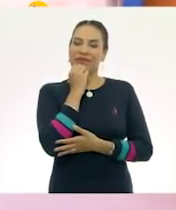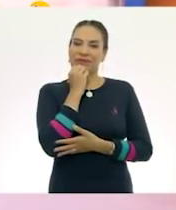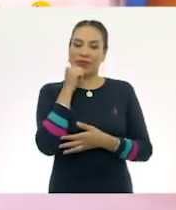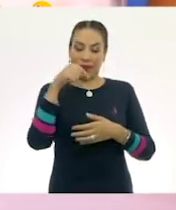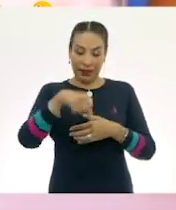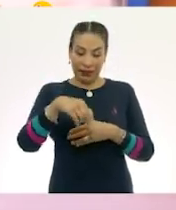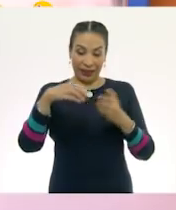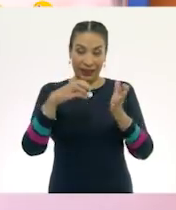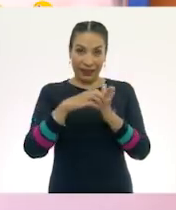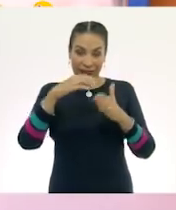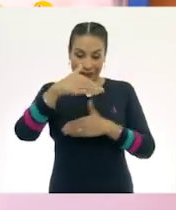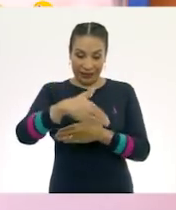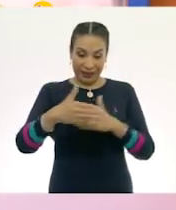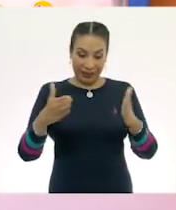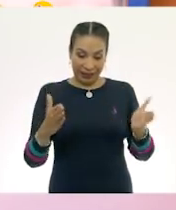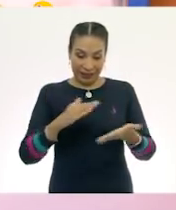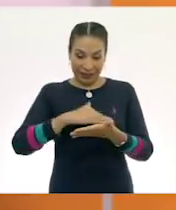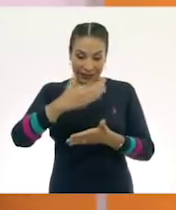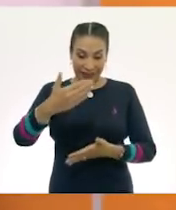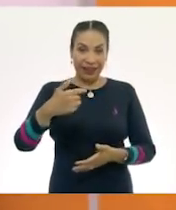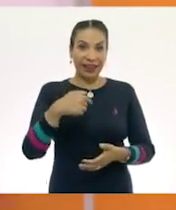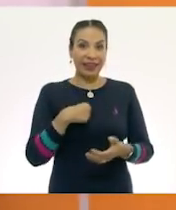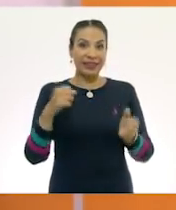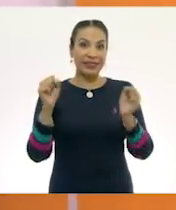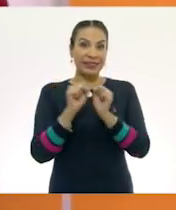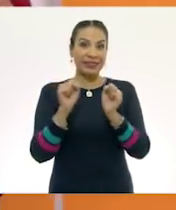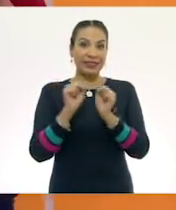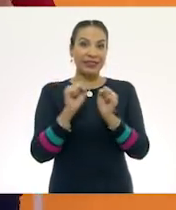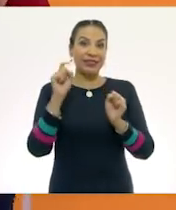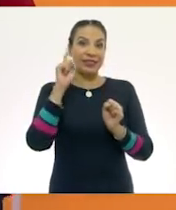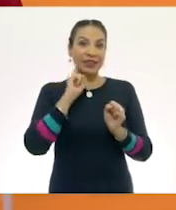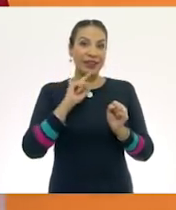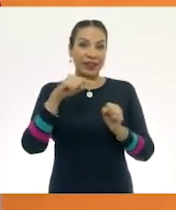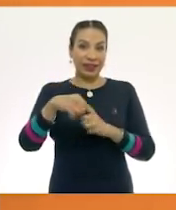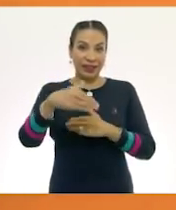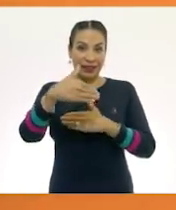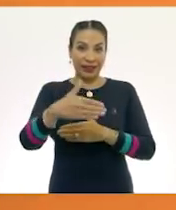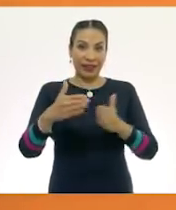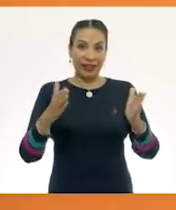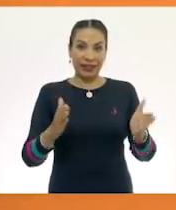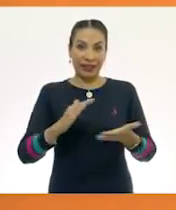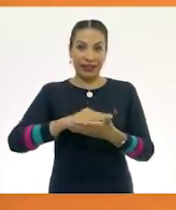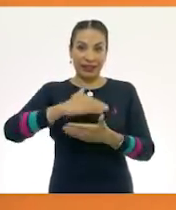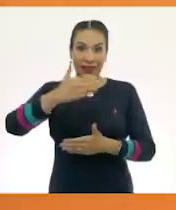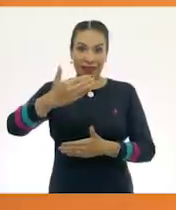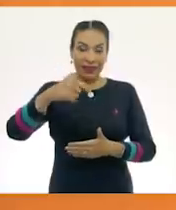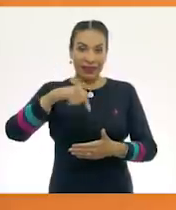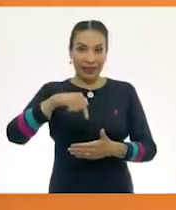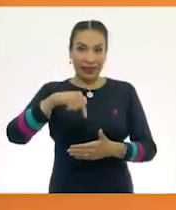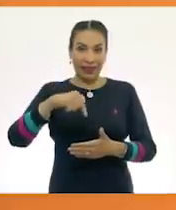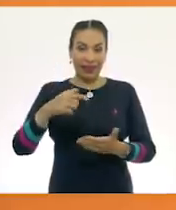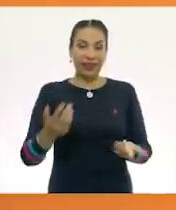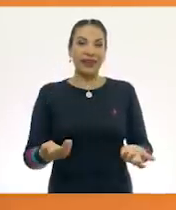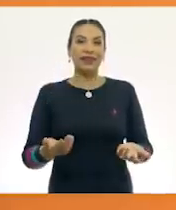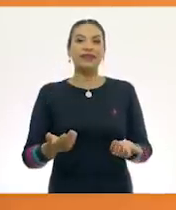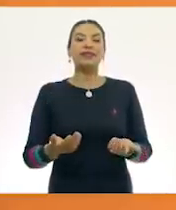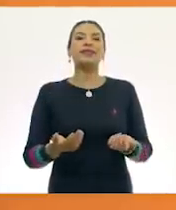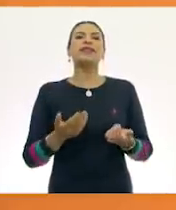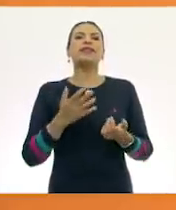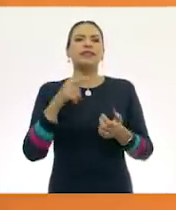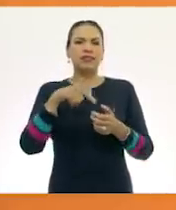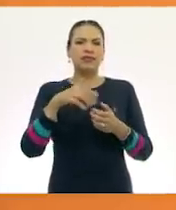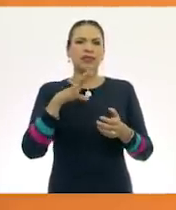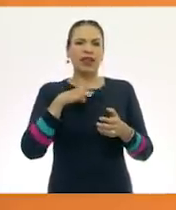caja es de mi sobrina. Y en esta caja contiene algo que nuestros niños y niñas allá en casa